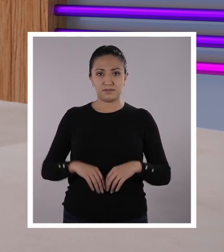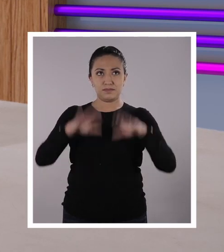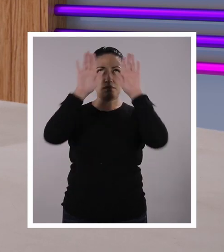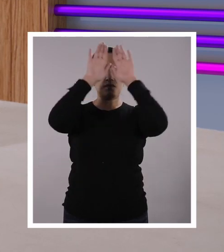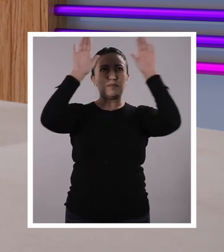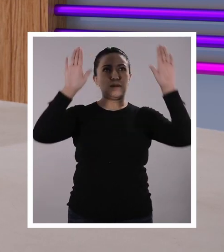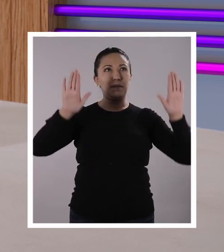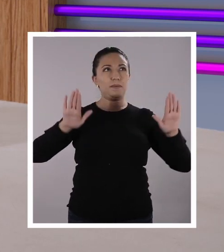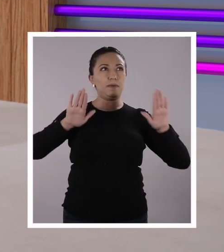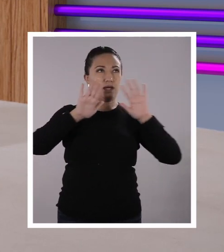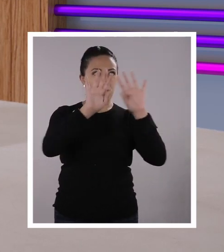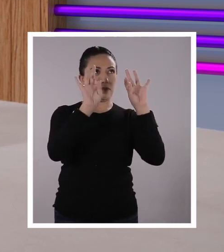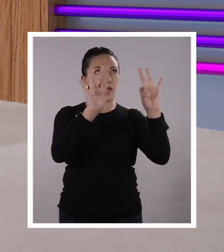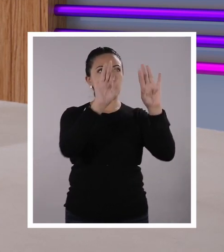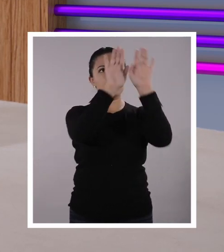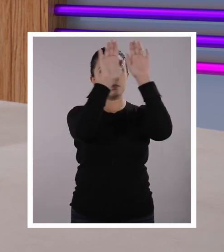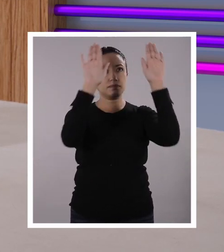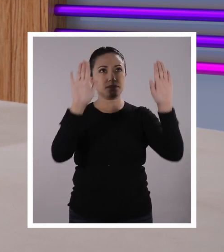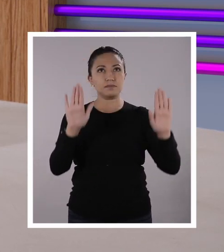Ahí fue.